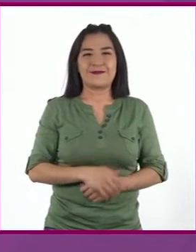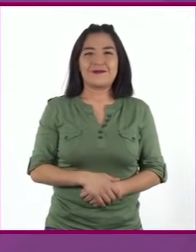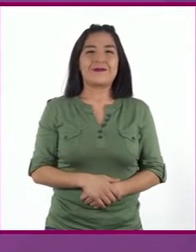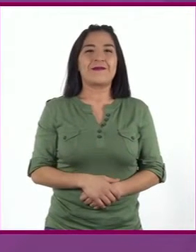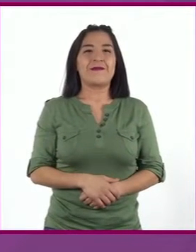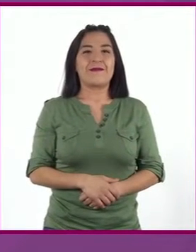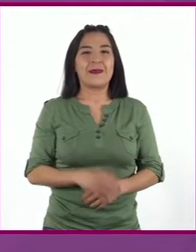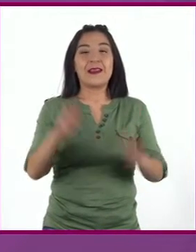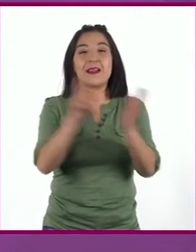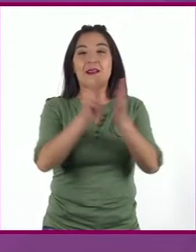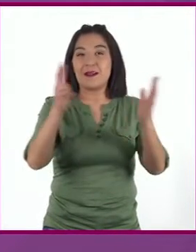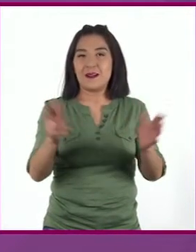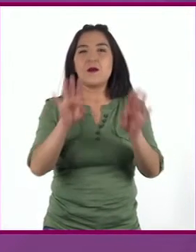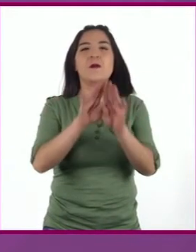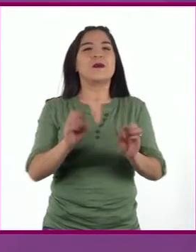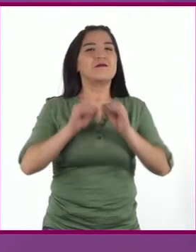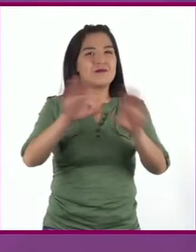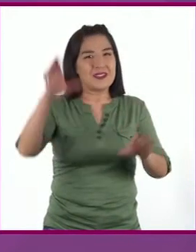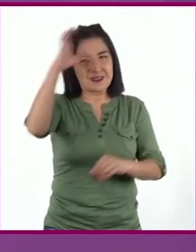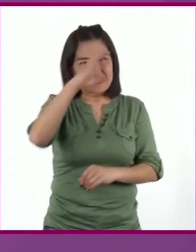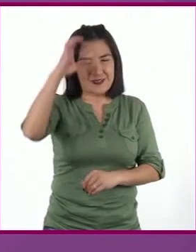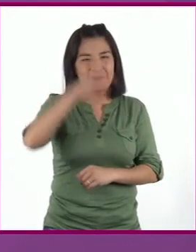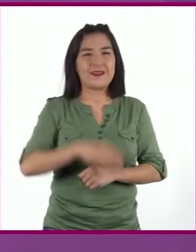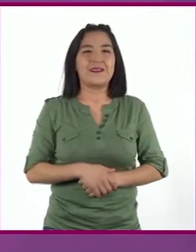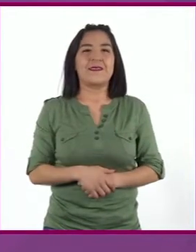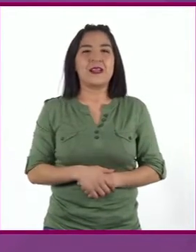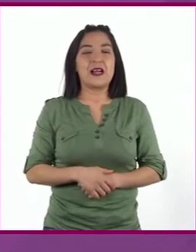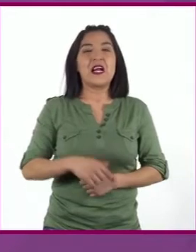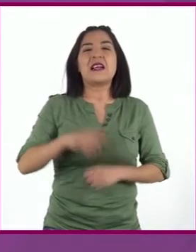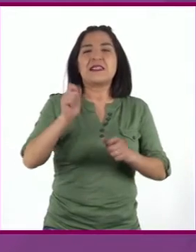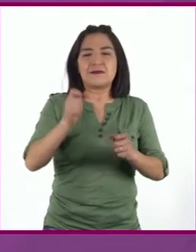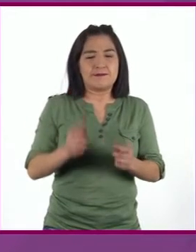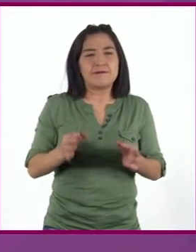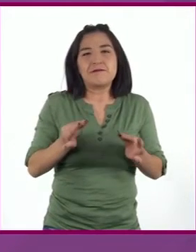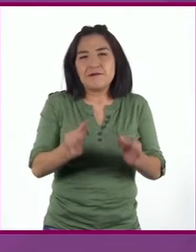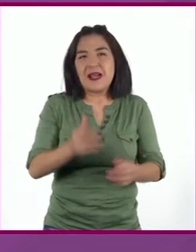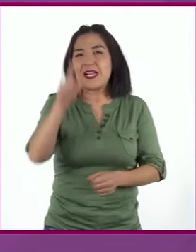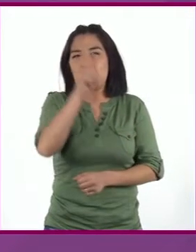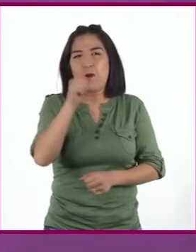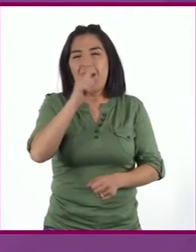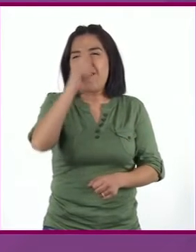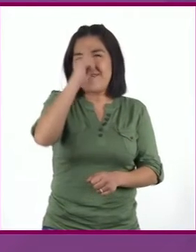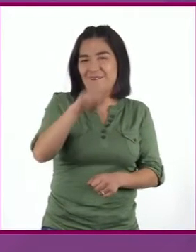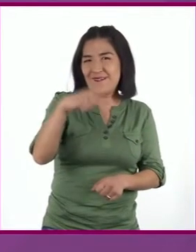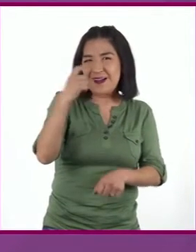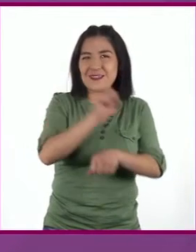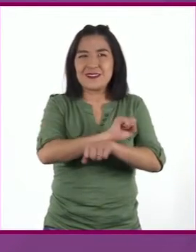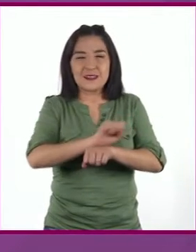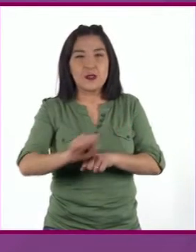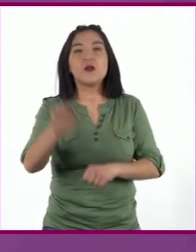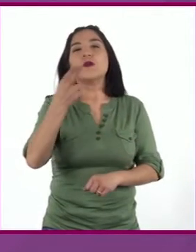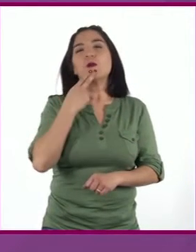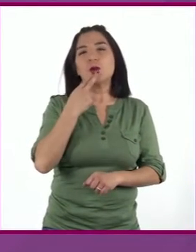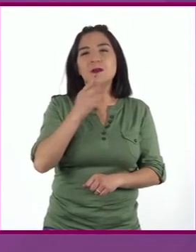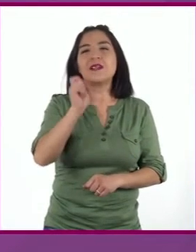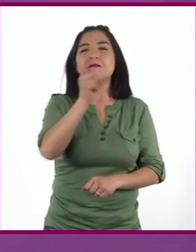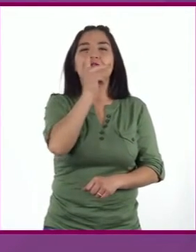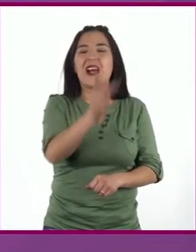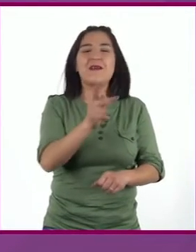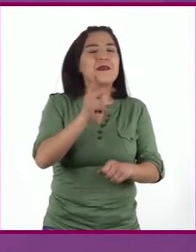Revista de divulgación Define con lenguaje sencillo Además usa palabras de uso